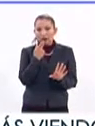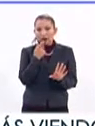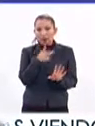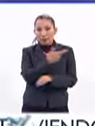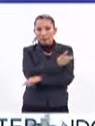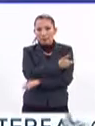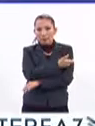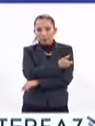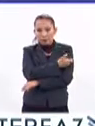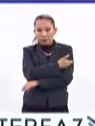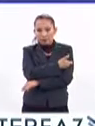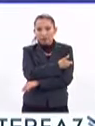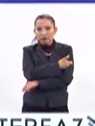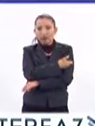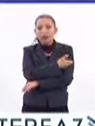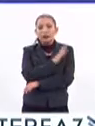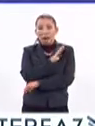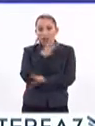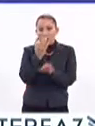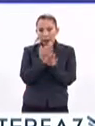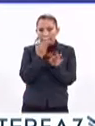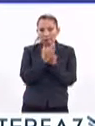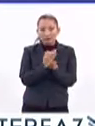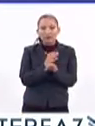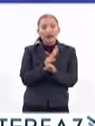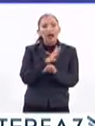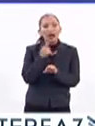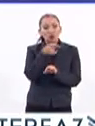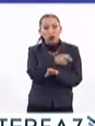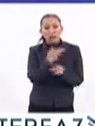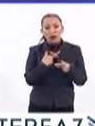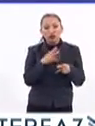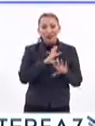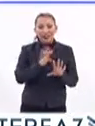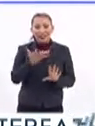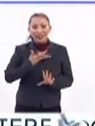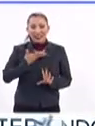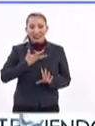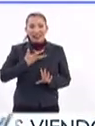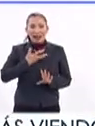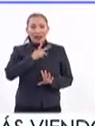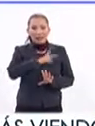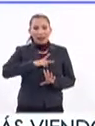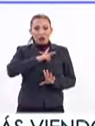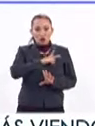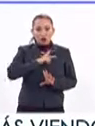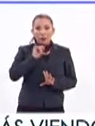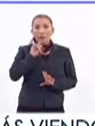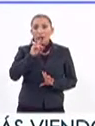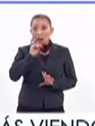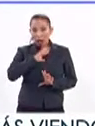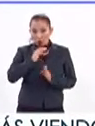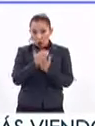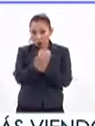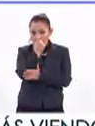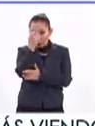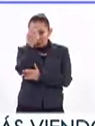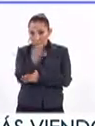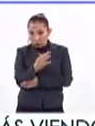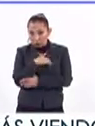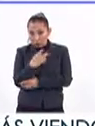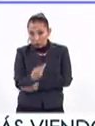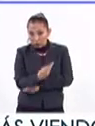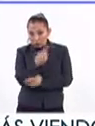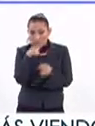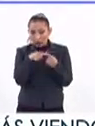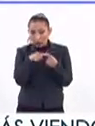vacunas que se están trabajando, ¿no? Pero alguien que ya contrajo el virus del papeloma humano existe una cura al 100%, esa es